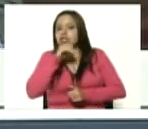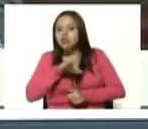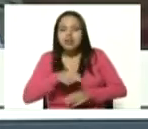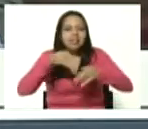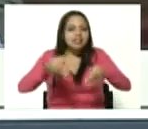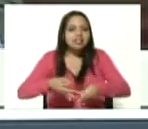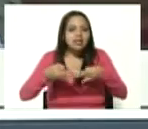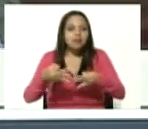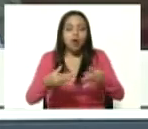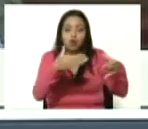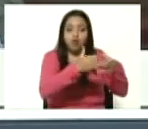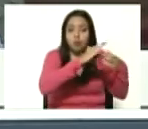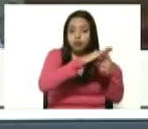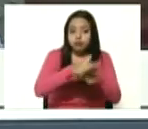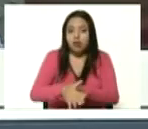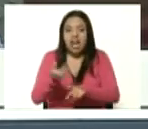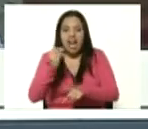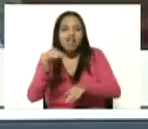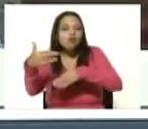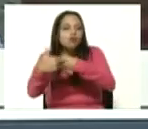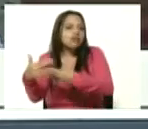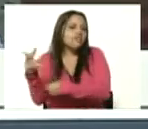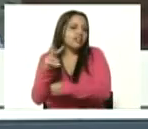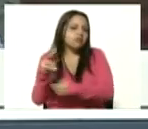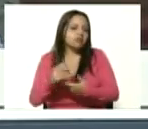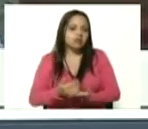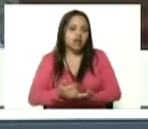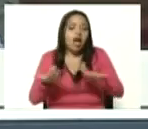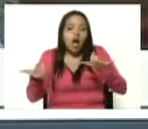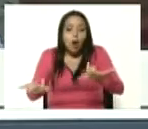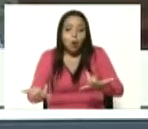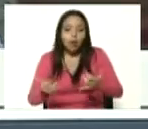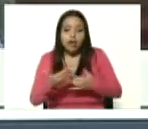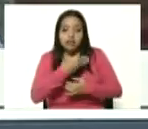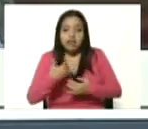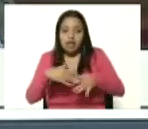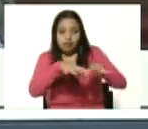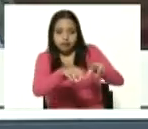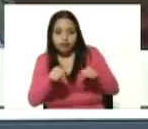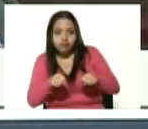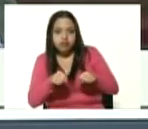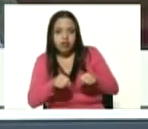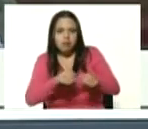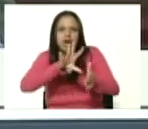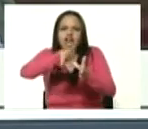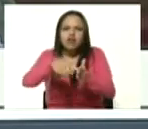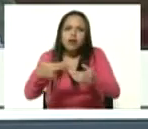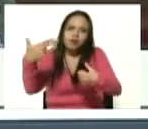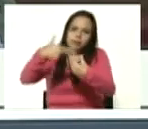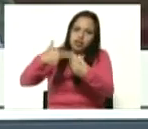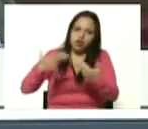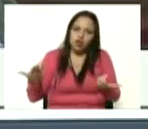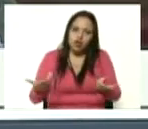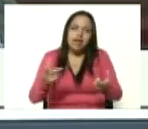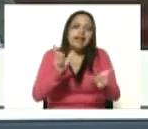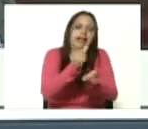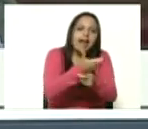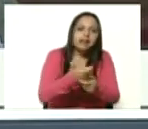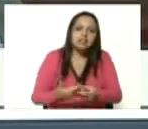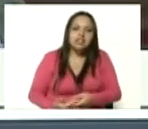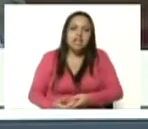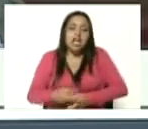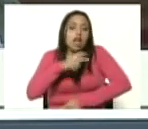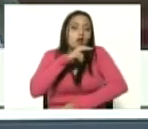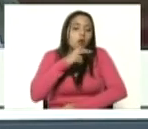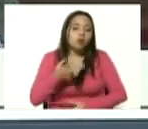oligarquía ha sido enemiga de Venezuela ahora quiere tomarse a Venezuela para robarnos el petróleo el gas el oro